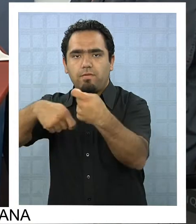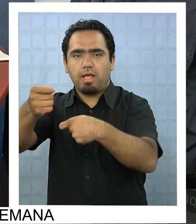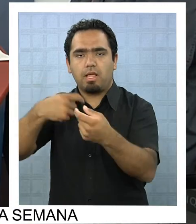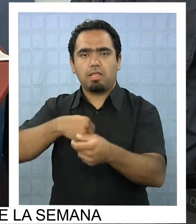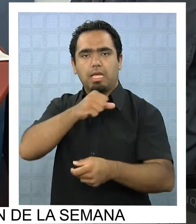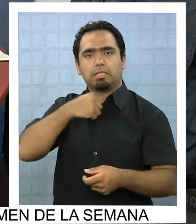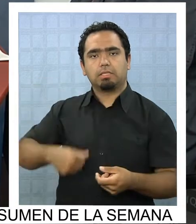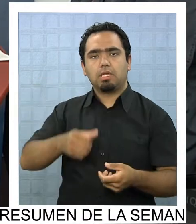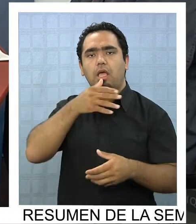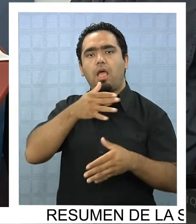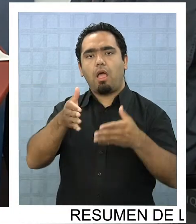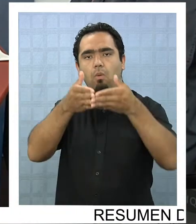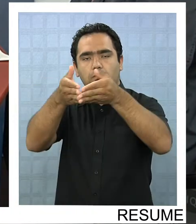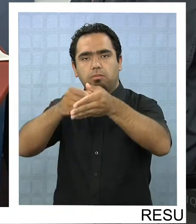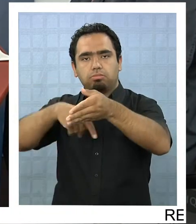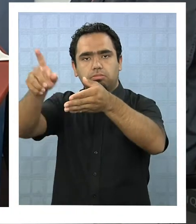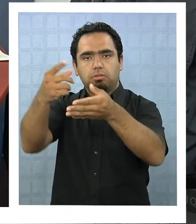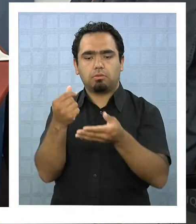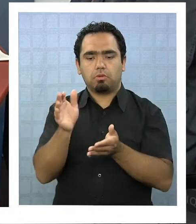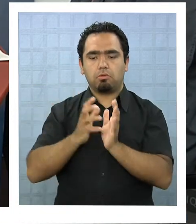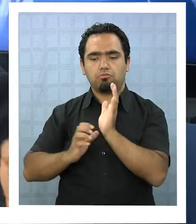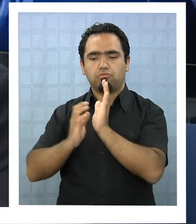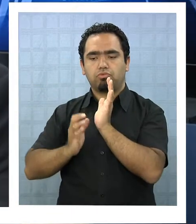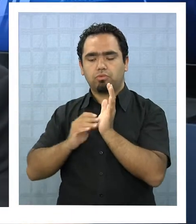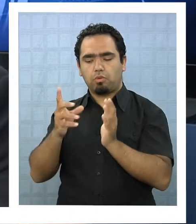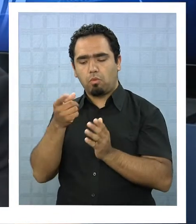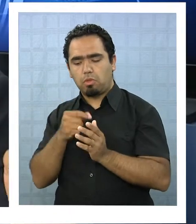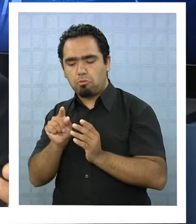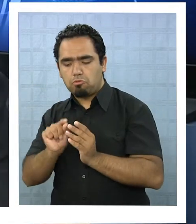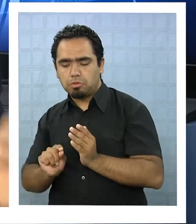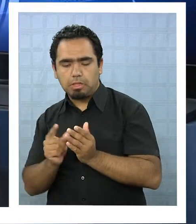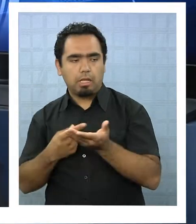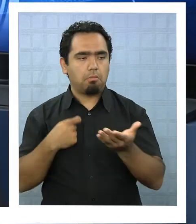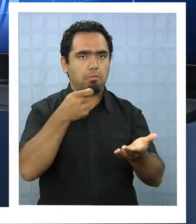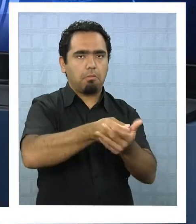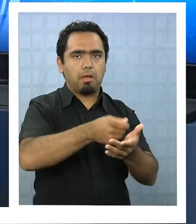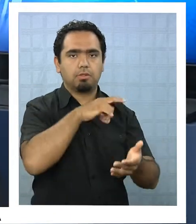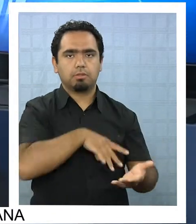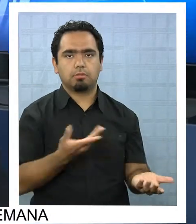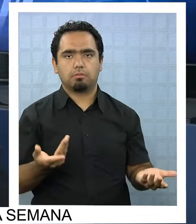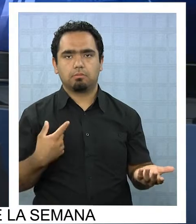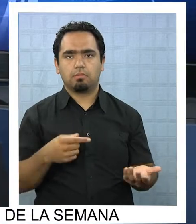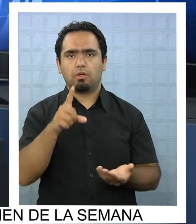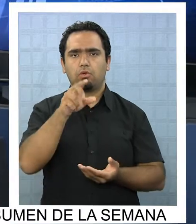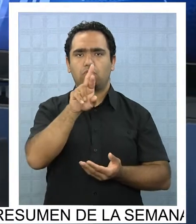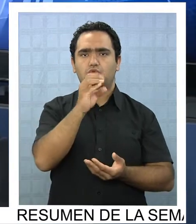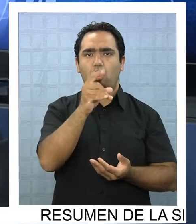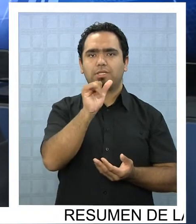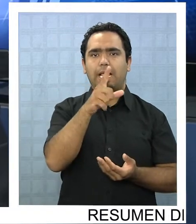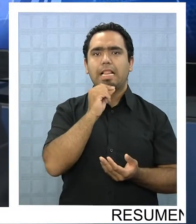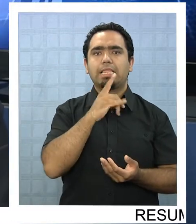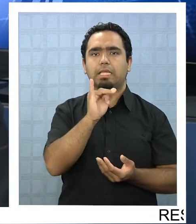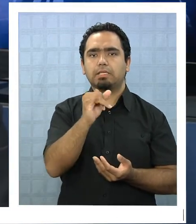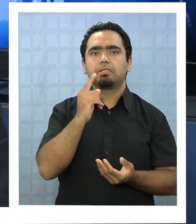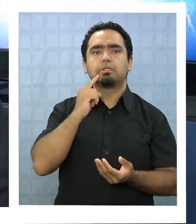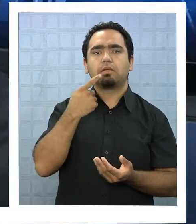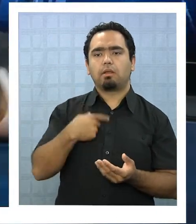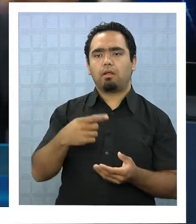lo paso por agua lo meto en un barco descuento mi gasto operacional y te pago un porcentaje el Royalty es apenas sacas el cobre